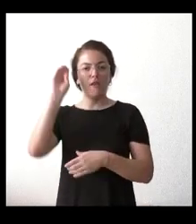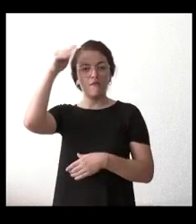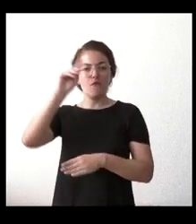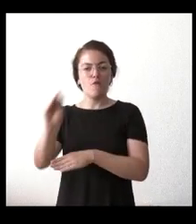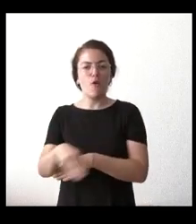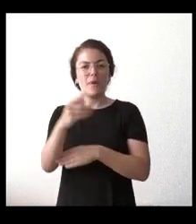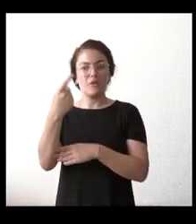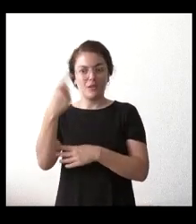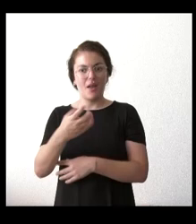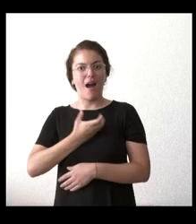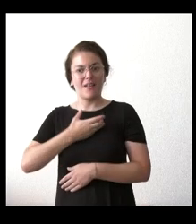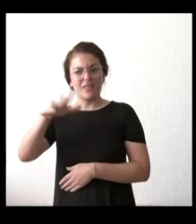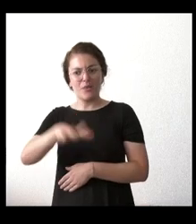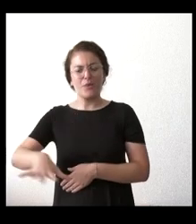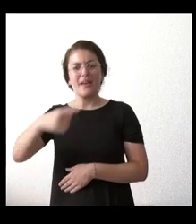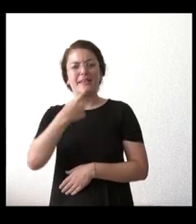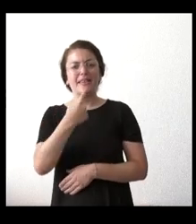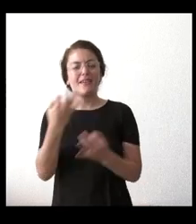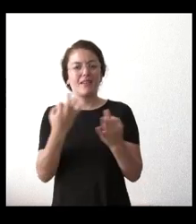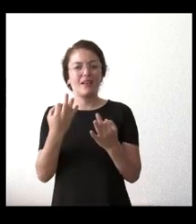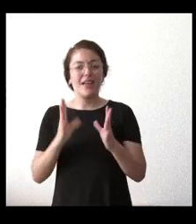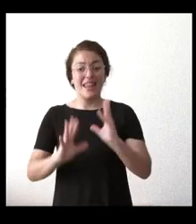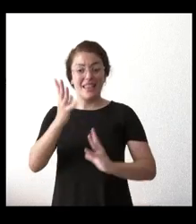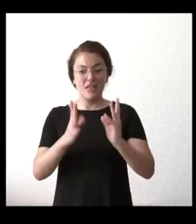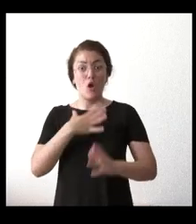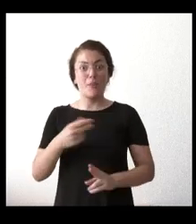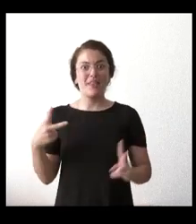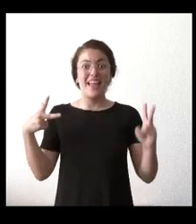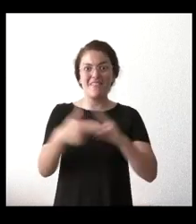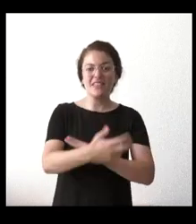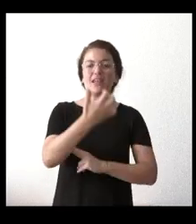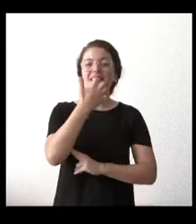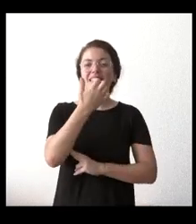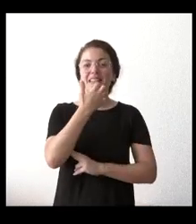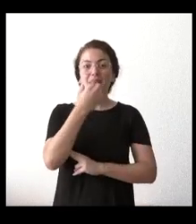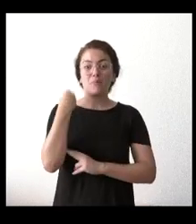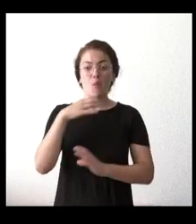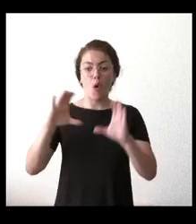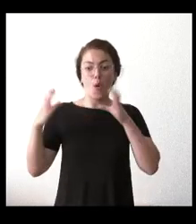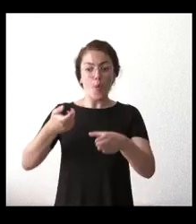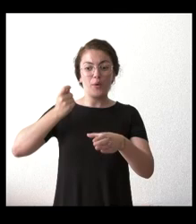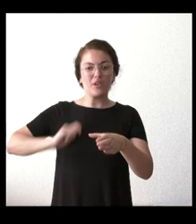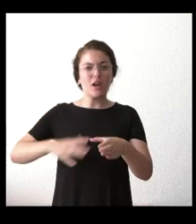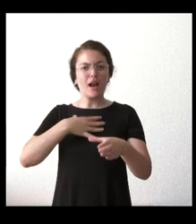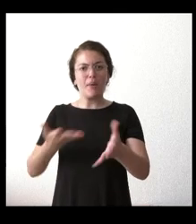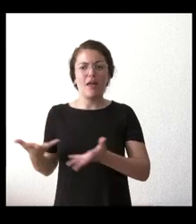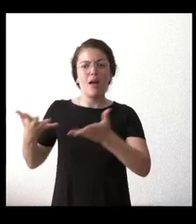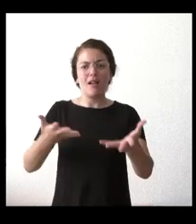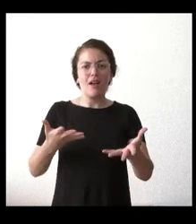también de alcaldes de la zona, de que el incendio pudo evitarse si hubiera estado el operativo a disposición al completo.